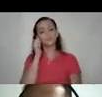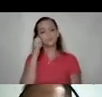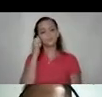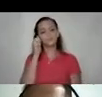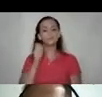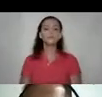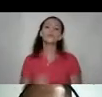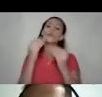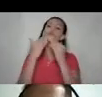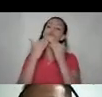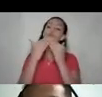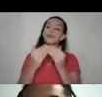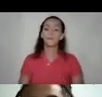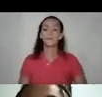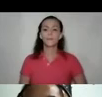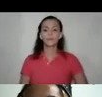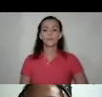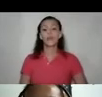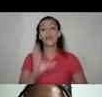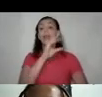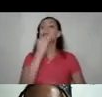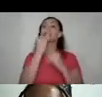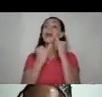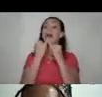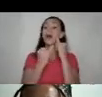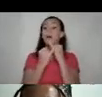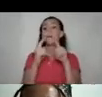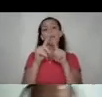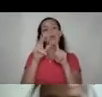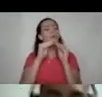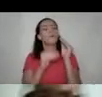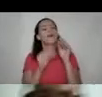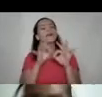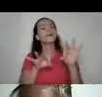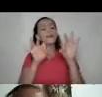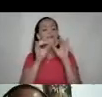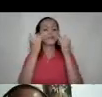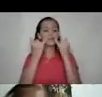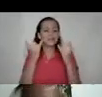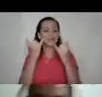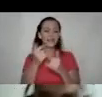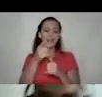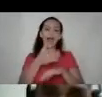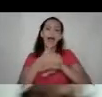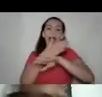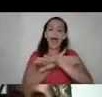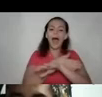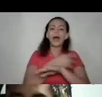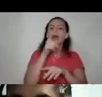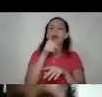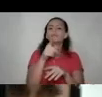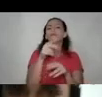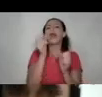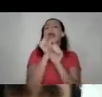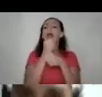muchas gracias y la última herramienta pero no menos importante que ya la veníamos como anticipando tiene que ver con hacer